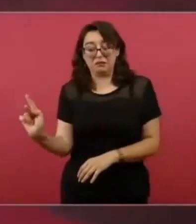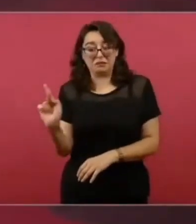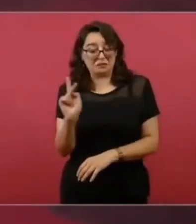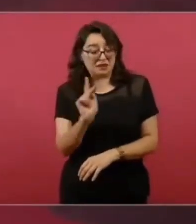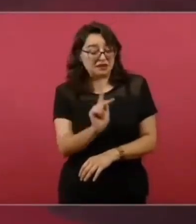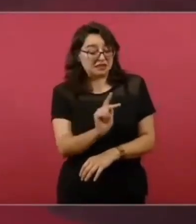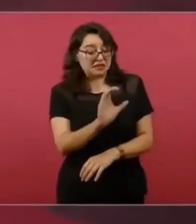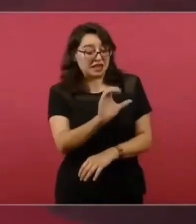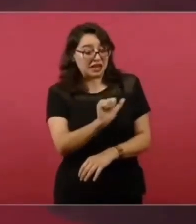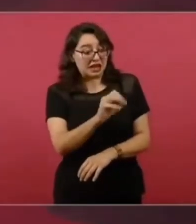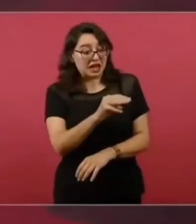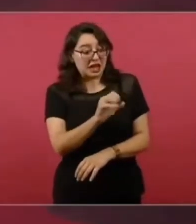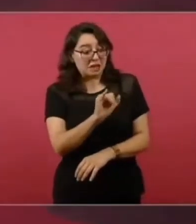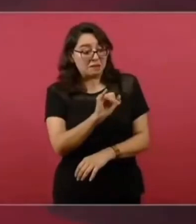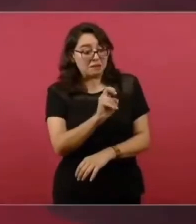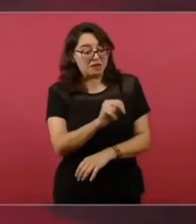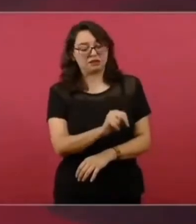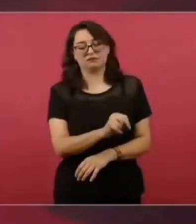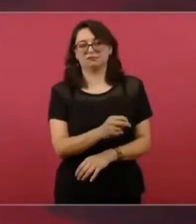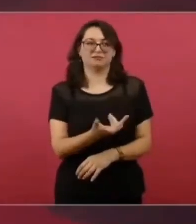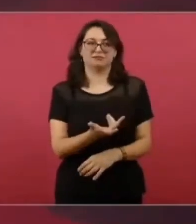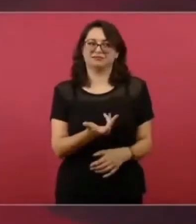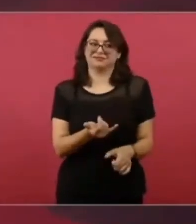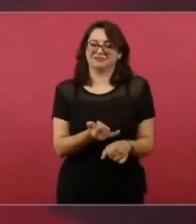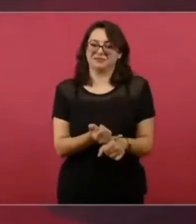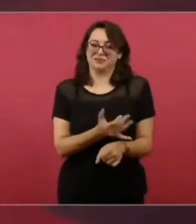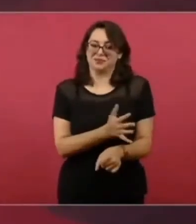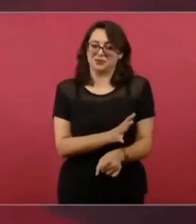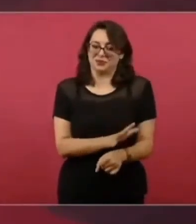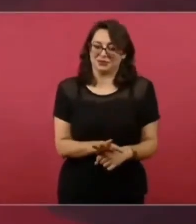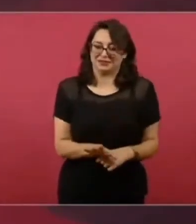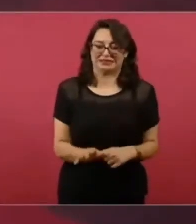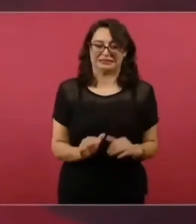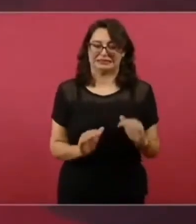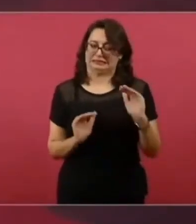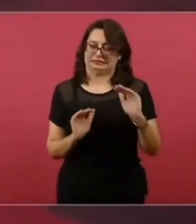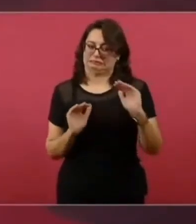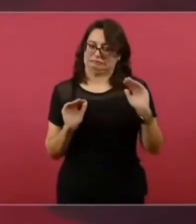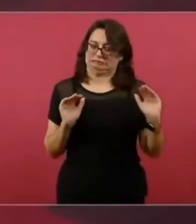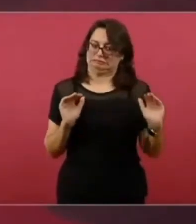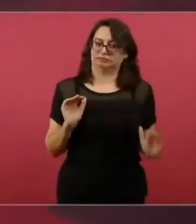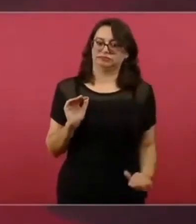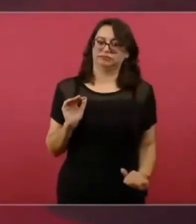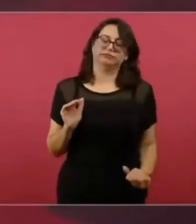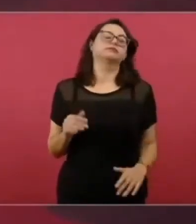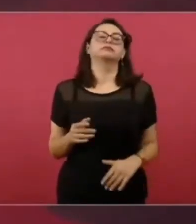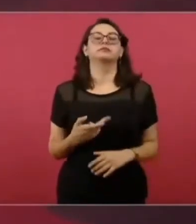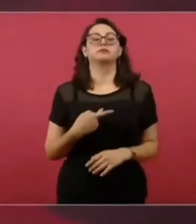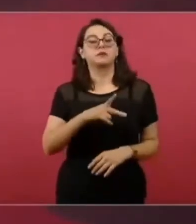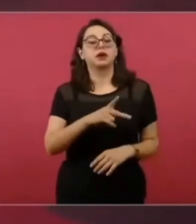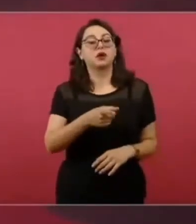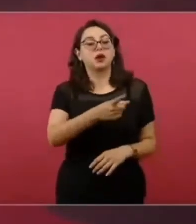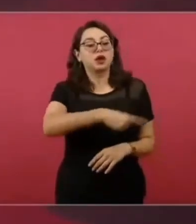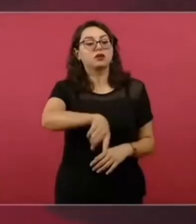Pero bueno, esos también le obedecen a Claudio.